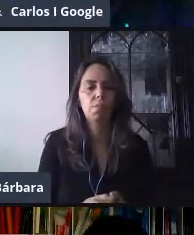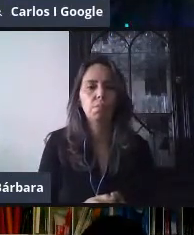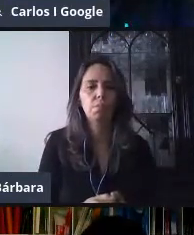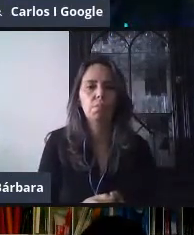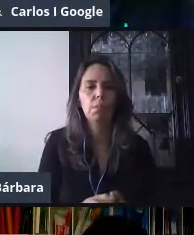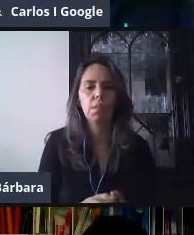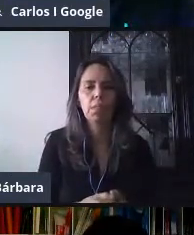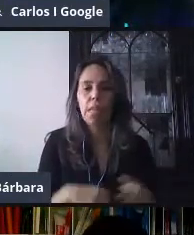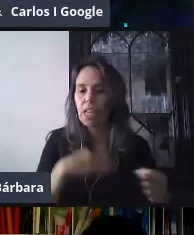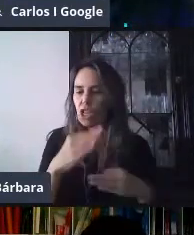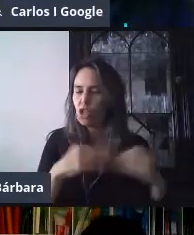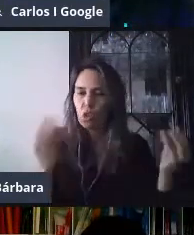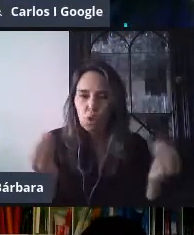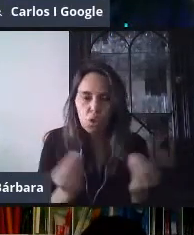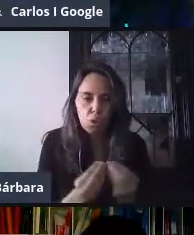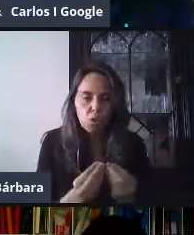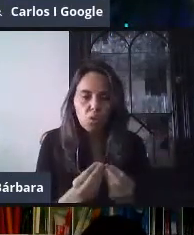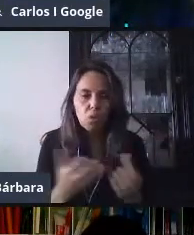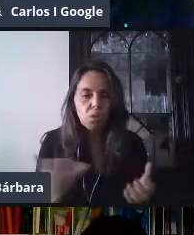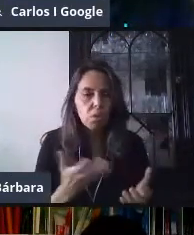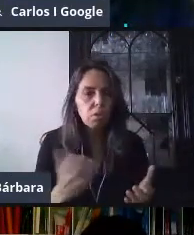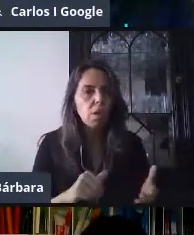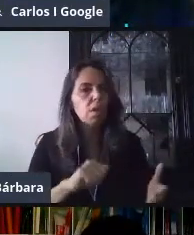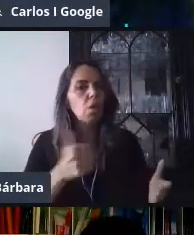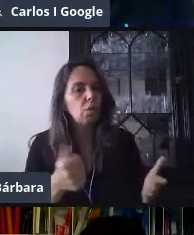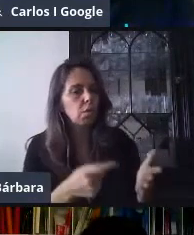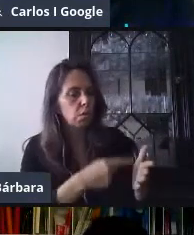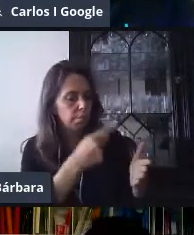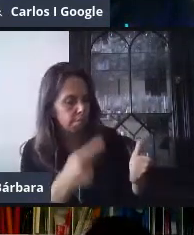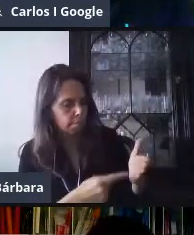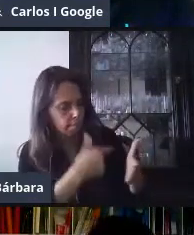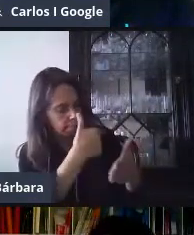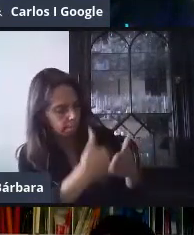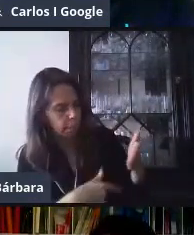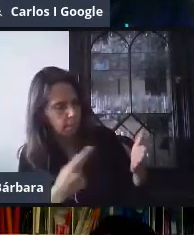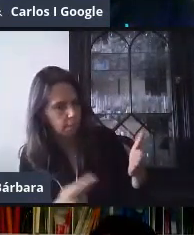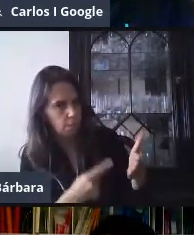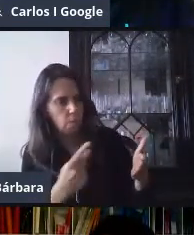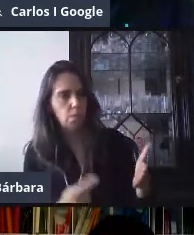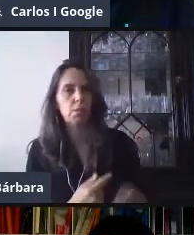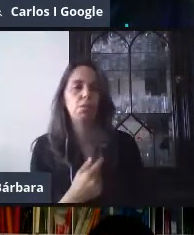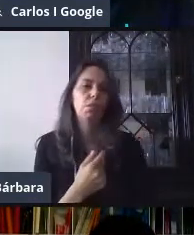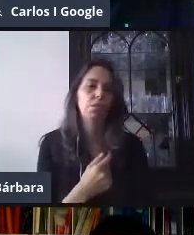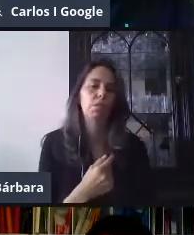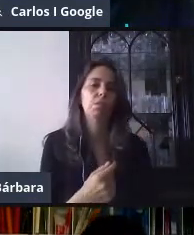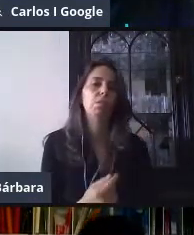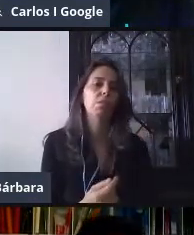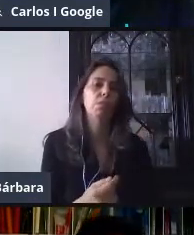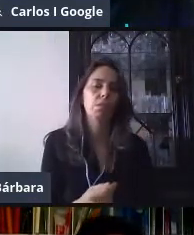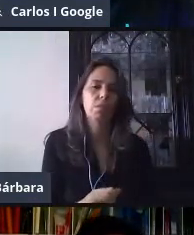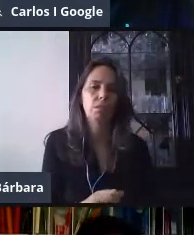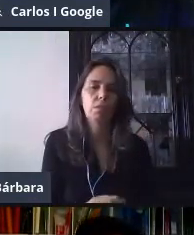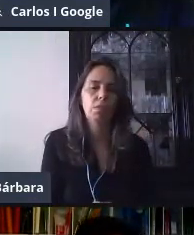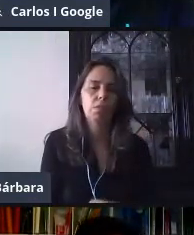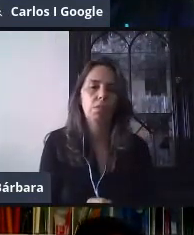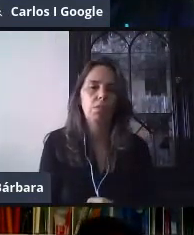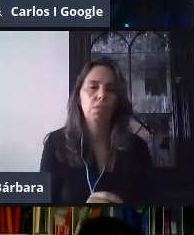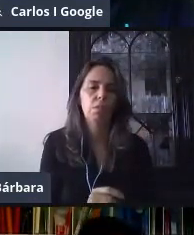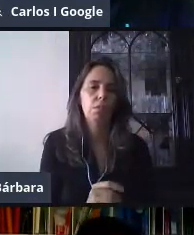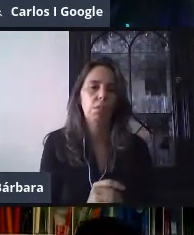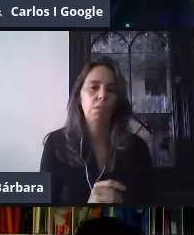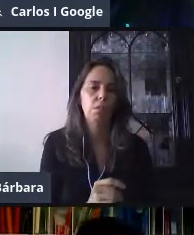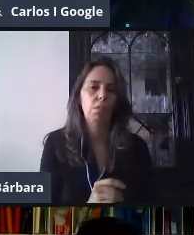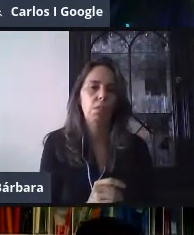conjunto elaboremos un cuestionario y eso nos ahorra tiempo. Bien, entonces, ya que conocimos las características, ¿cuáles son las